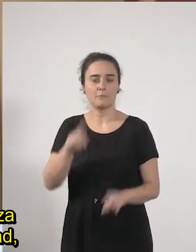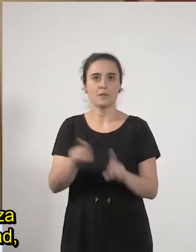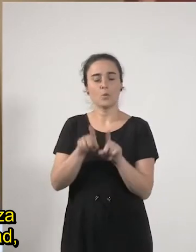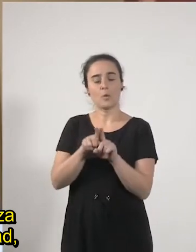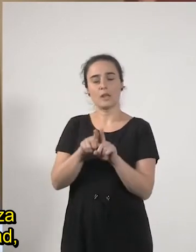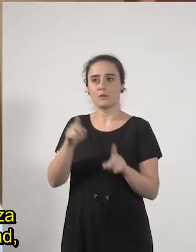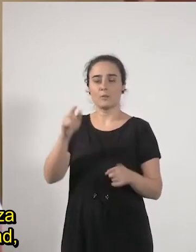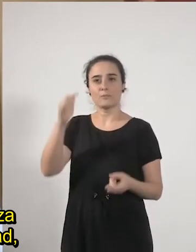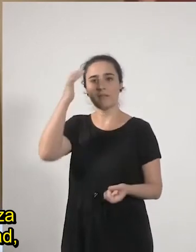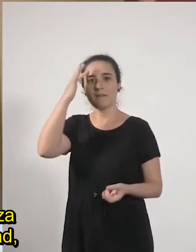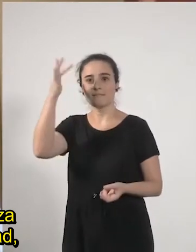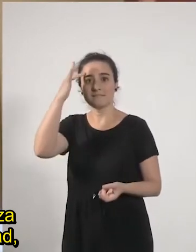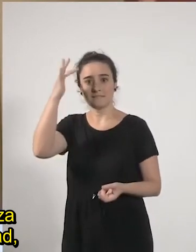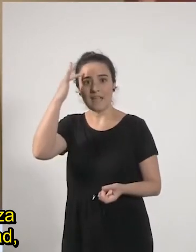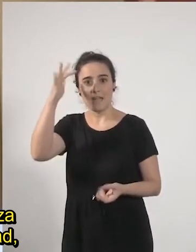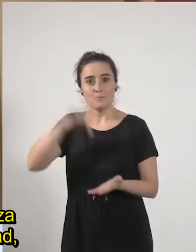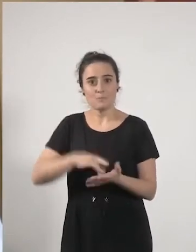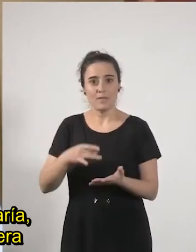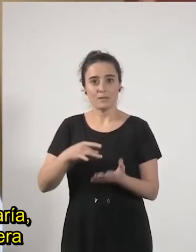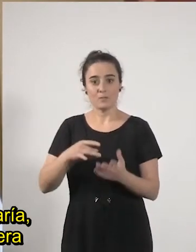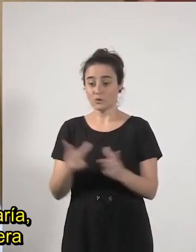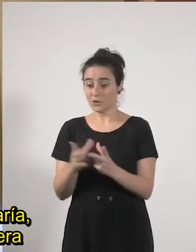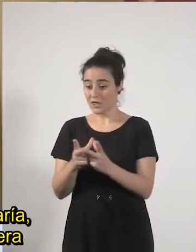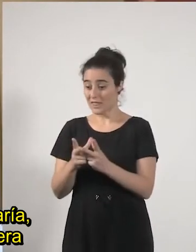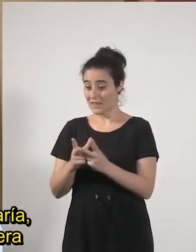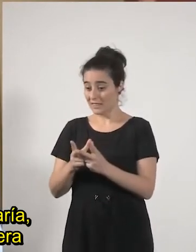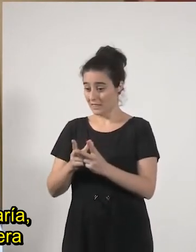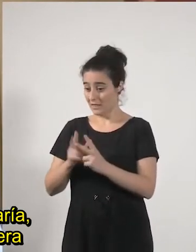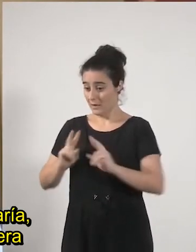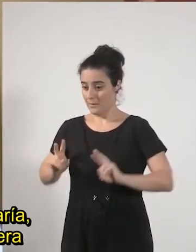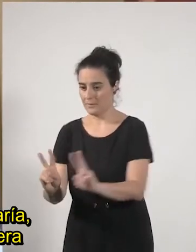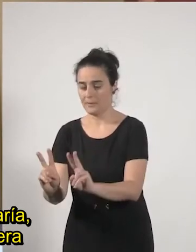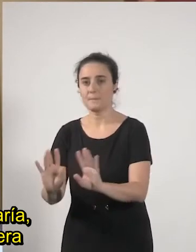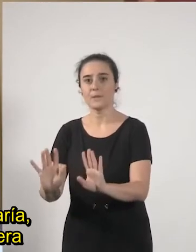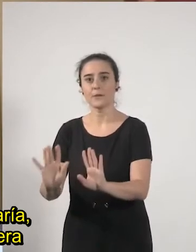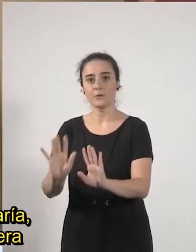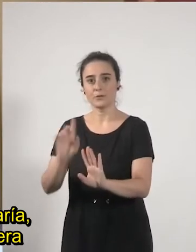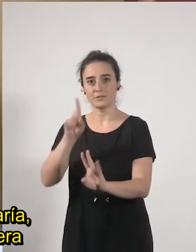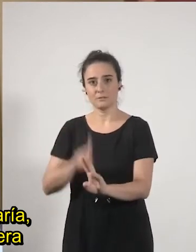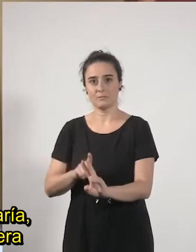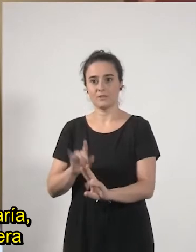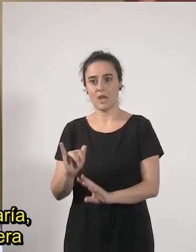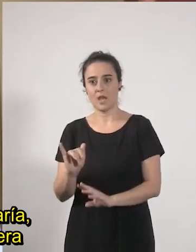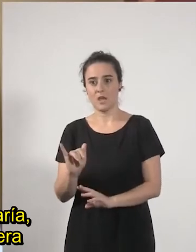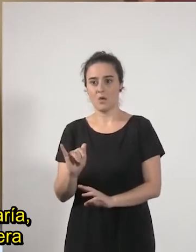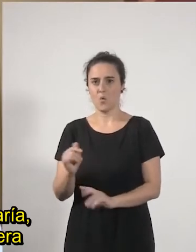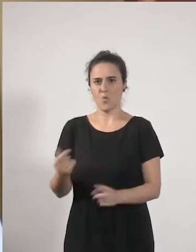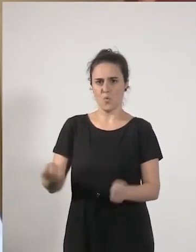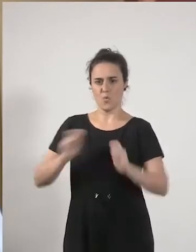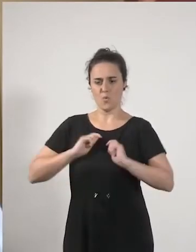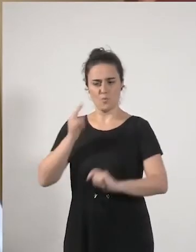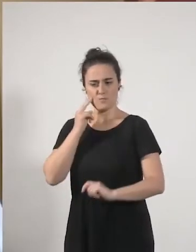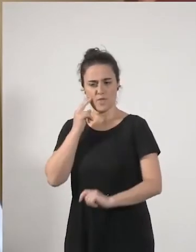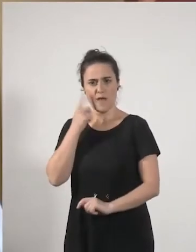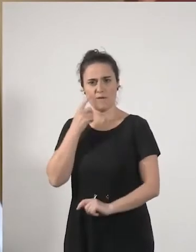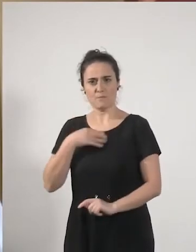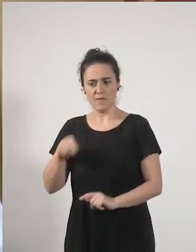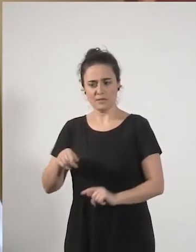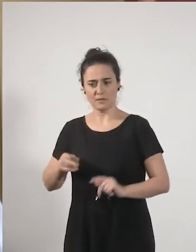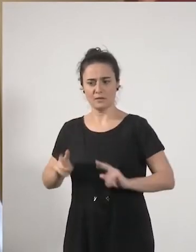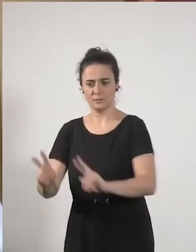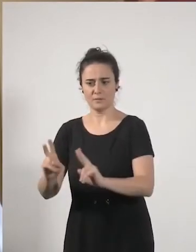esa activación de la propia sociedad pero que teme como apuntabas María que esto sirva para de alguna manera blanquear la